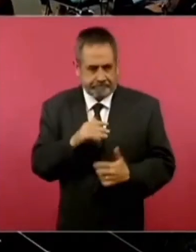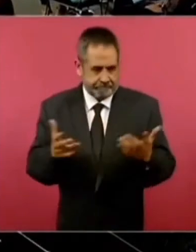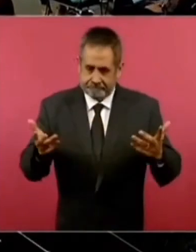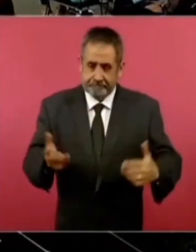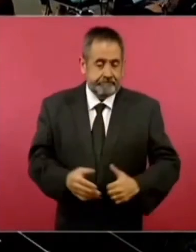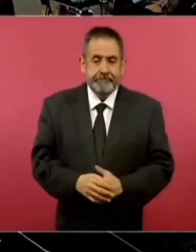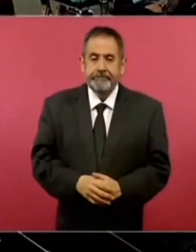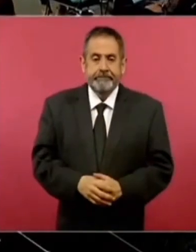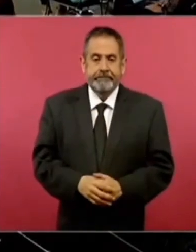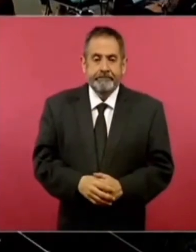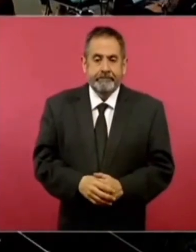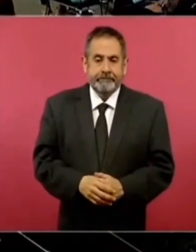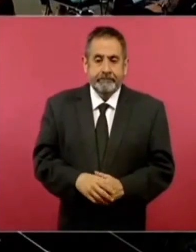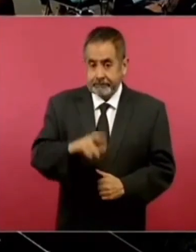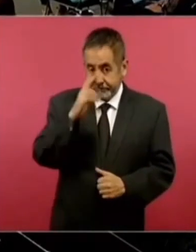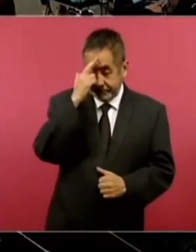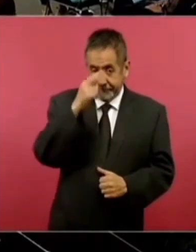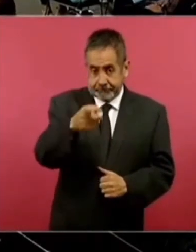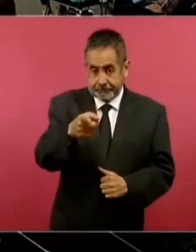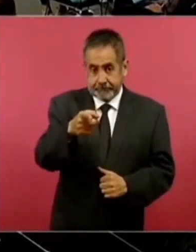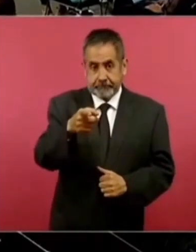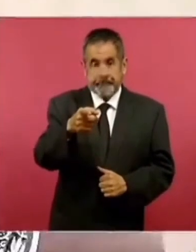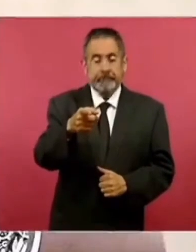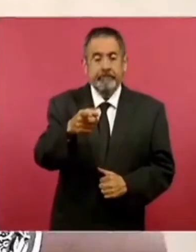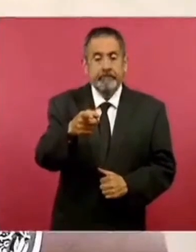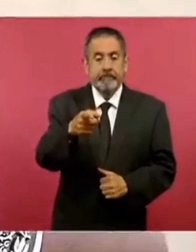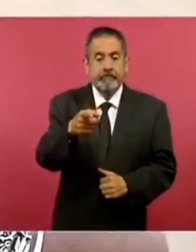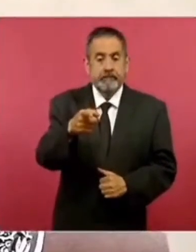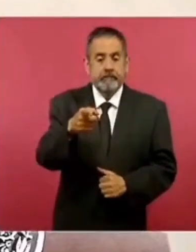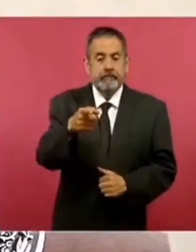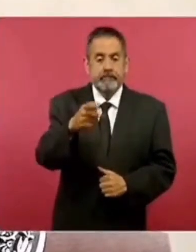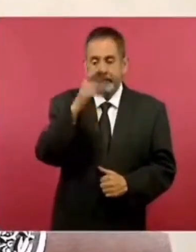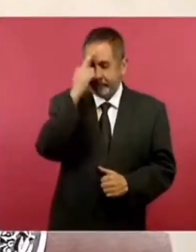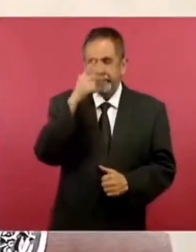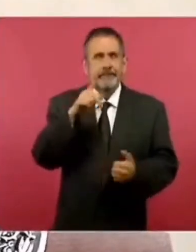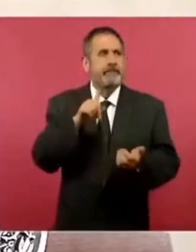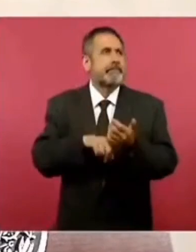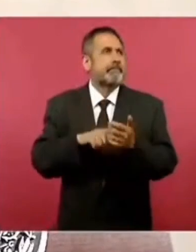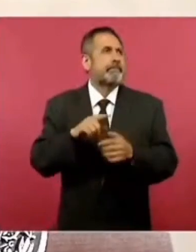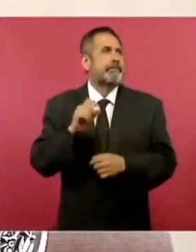¿se acuerdan este senador